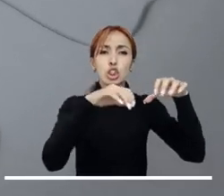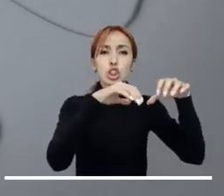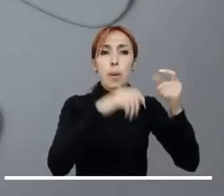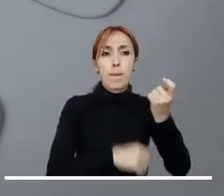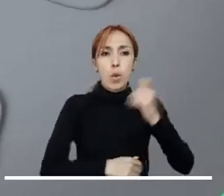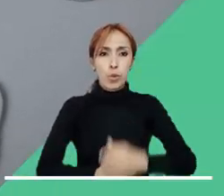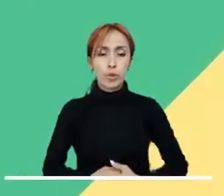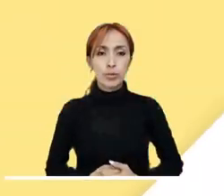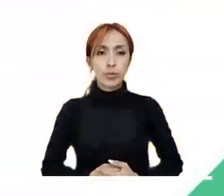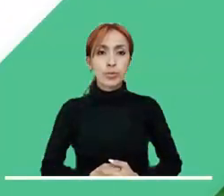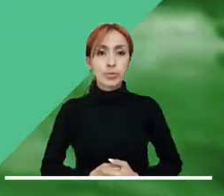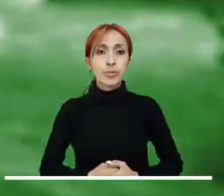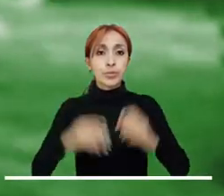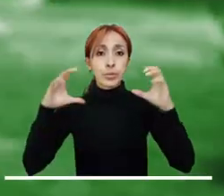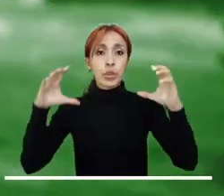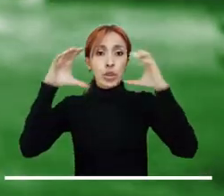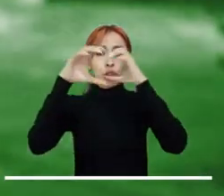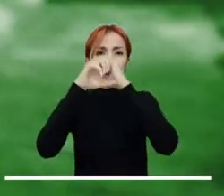bajar.